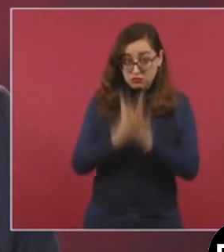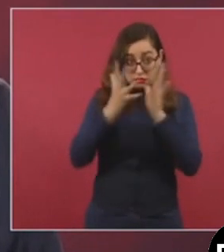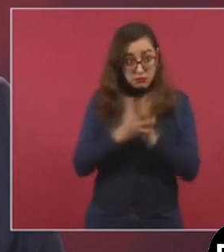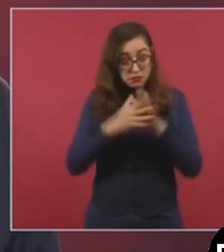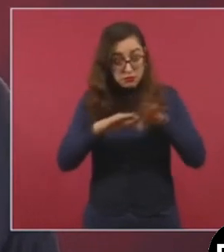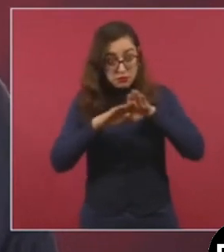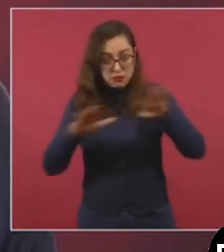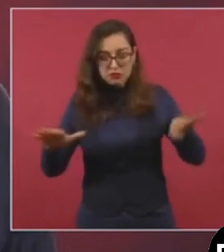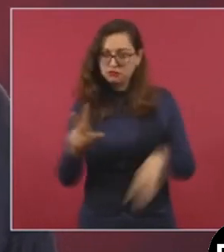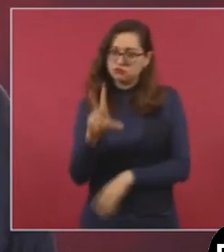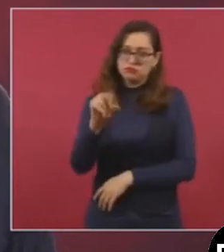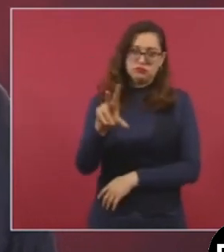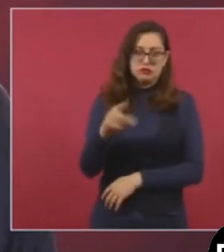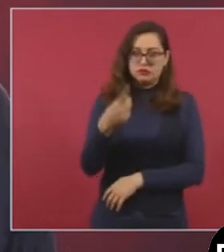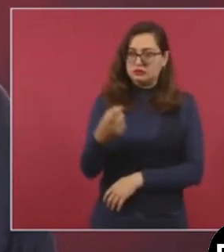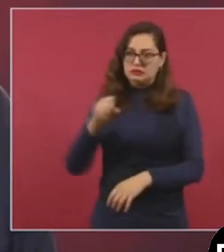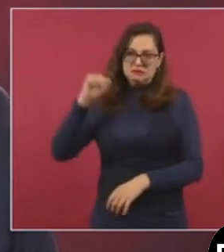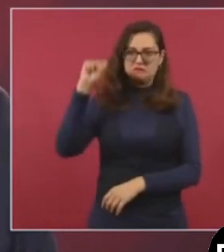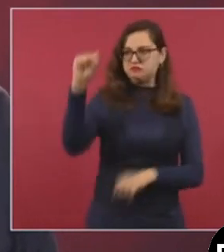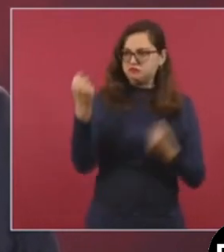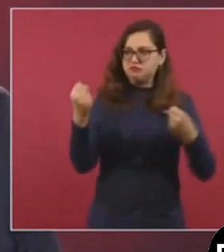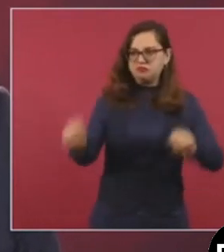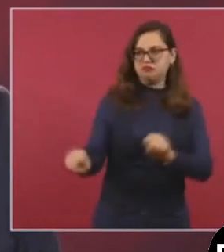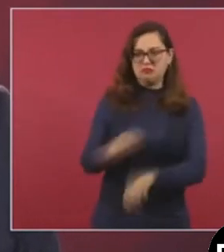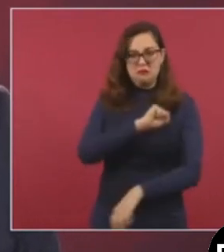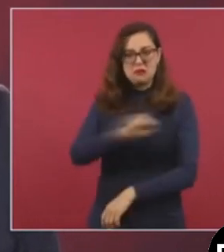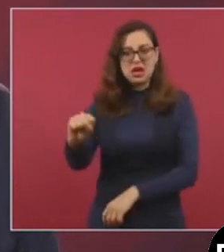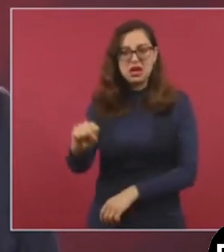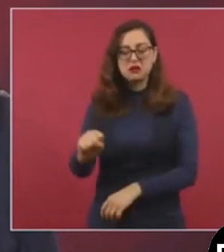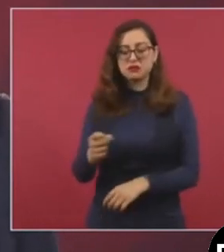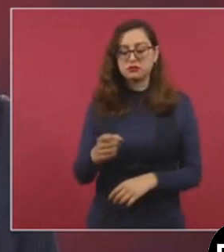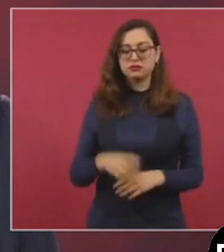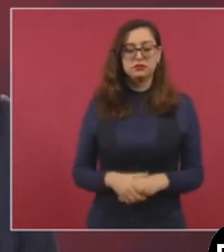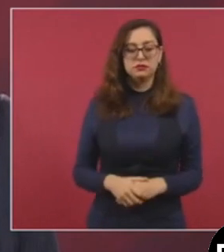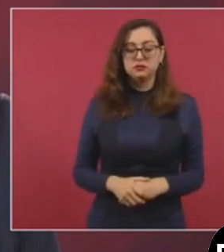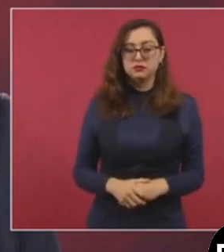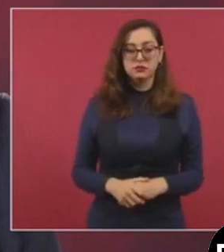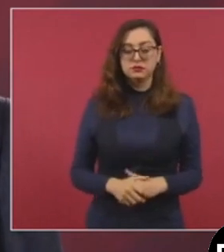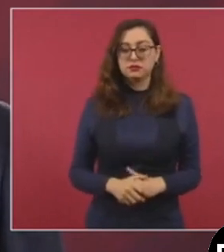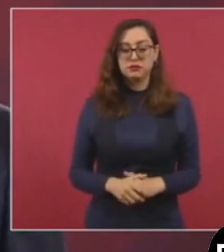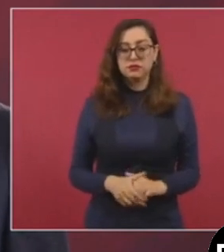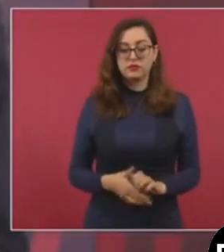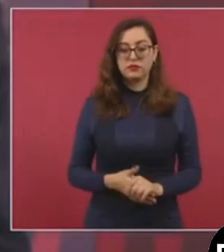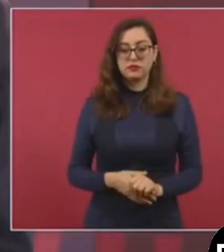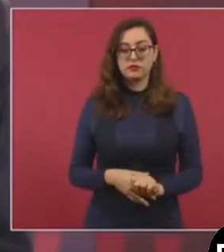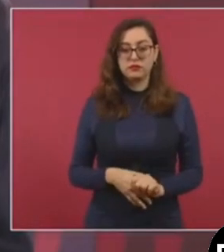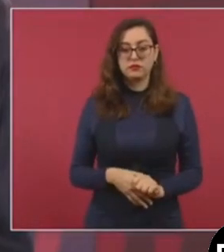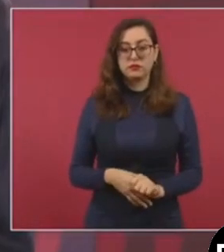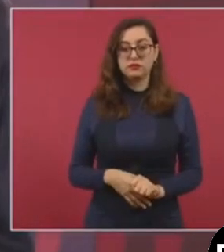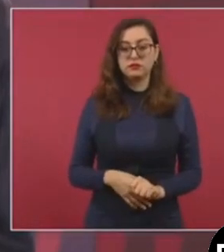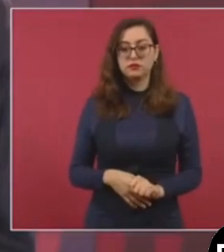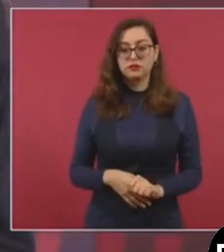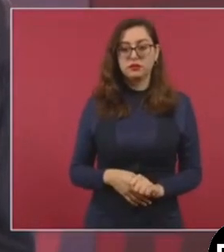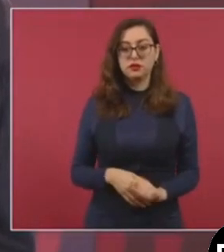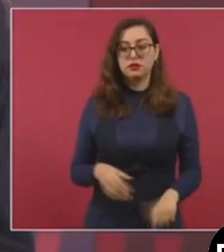es dictadura, tiranía. Por cierto, hablaba yo del Brasil,